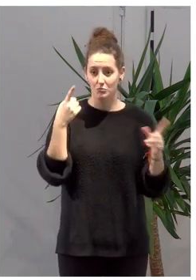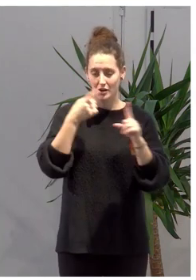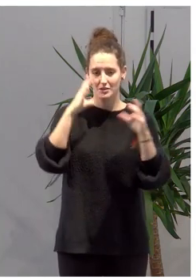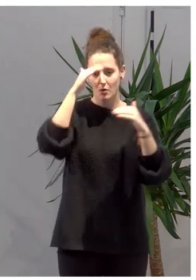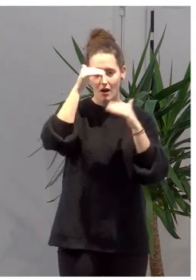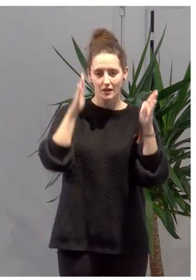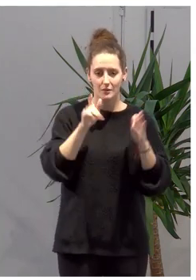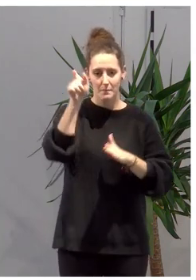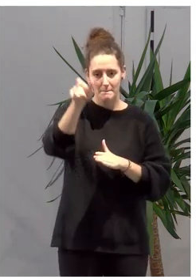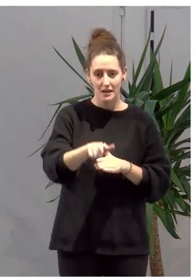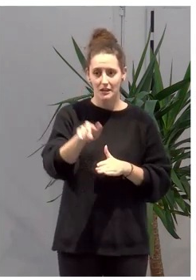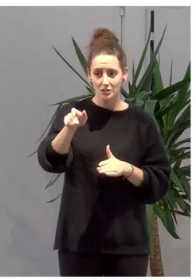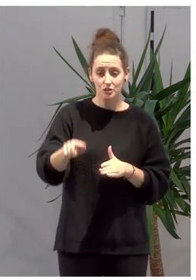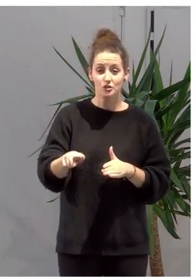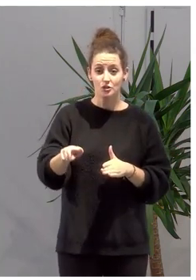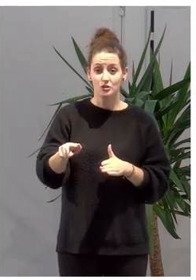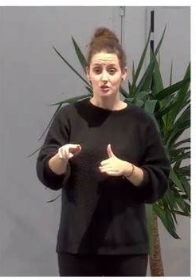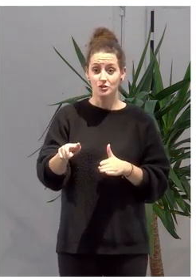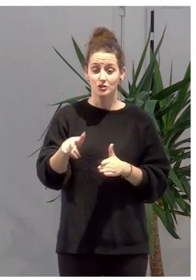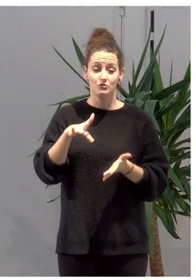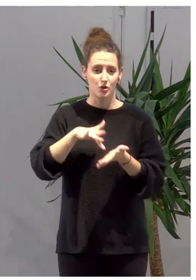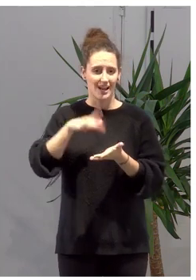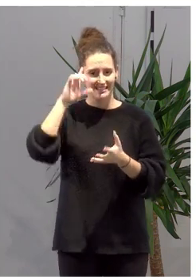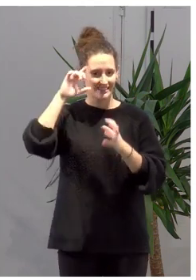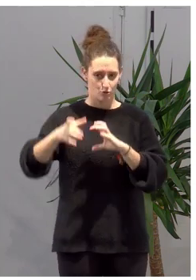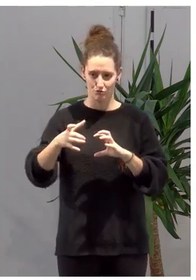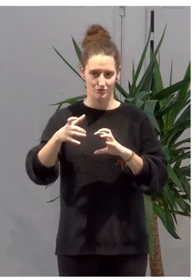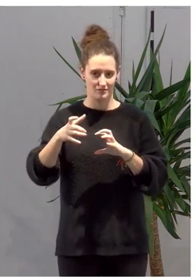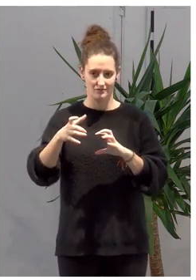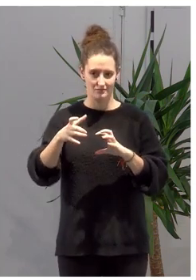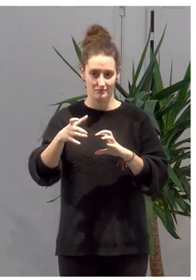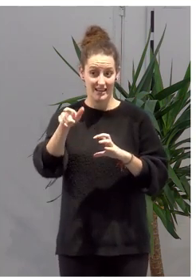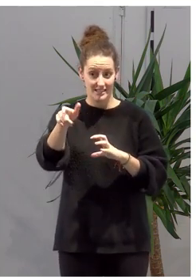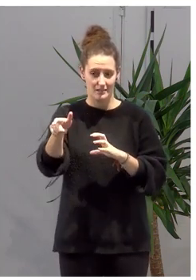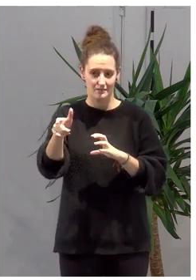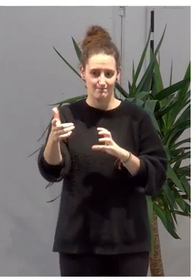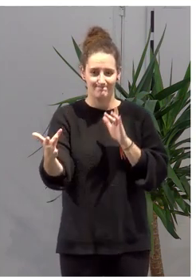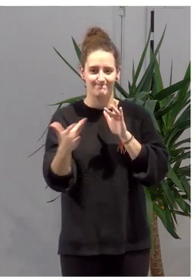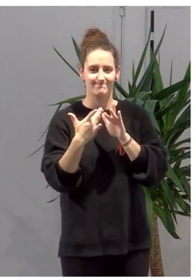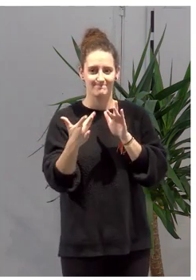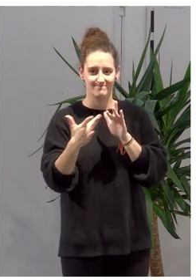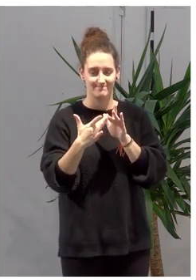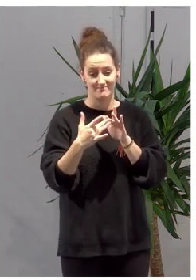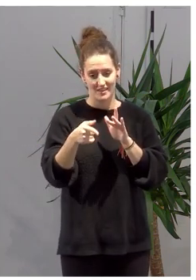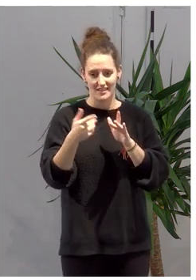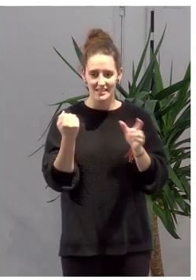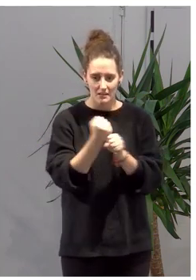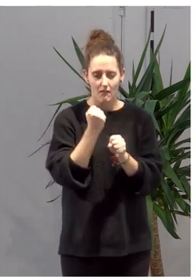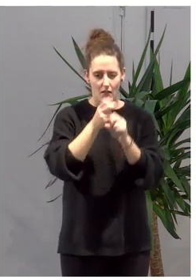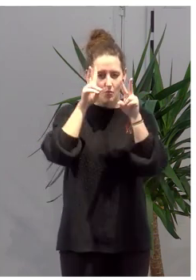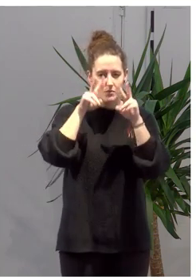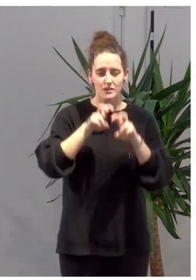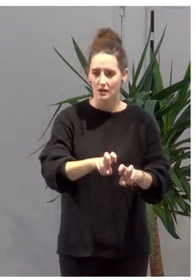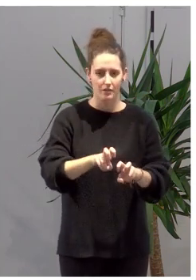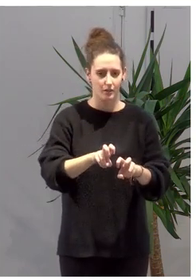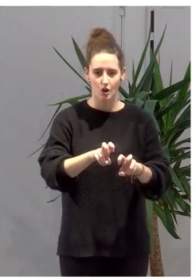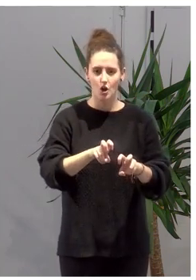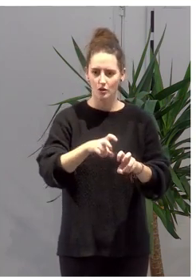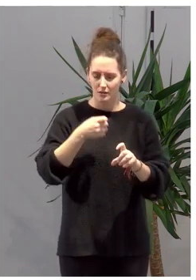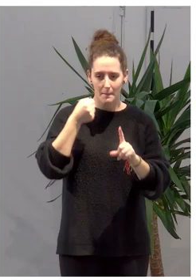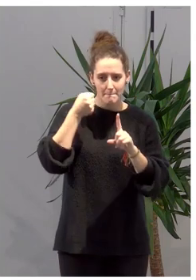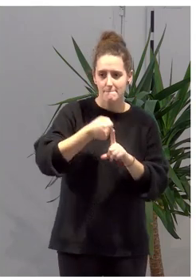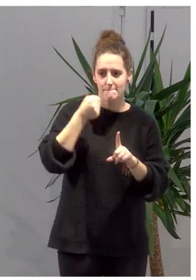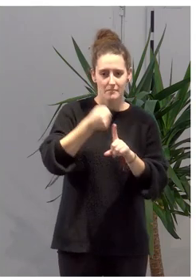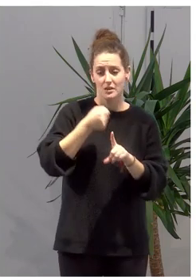atención a las personas que tienen psicosis, las que nos acercaron a todo este trabajo de investigación y empeño por